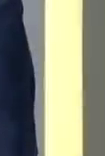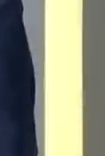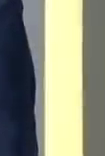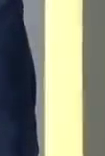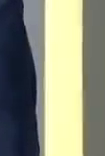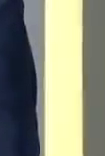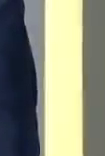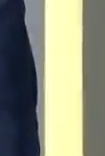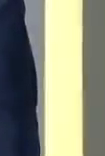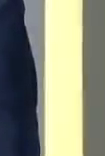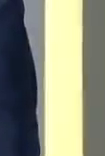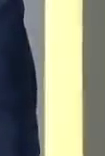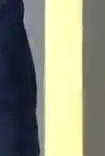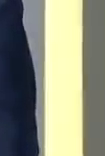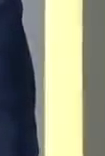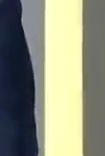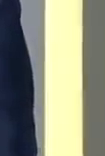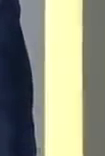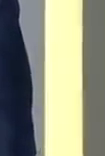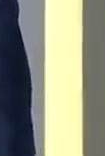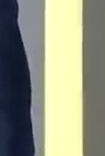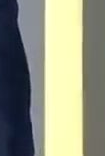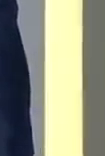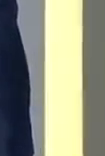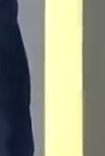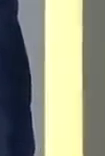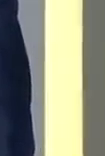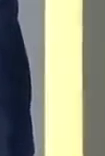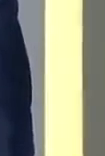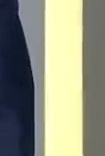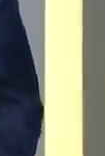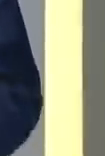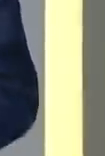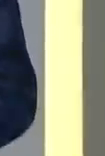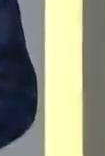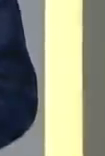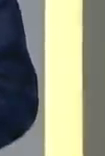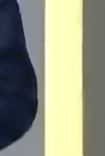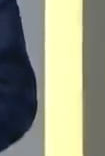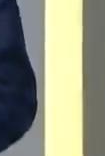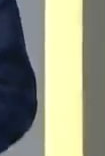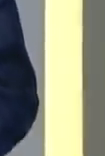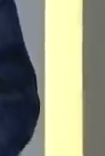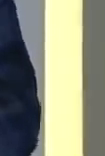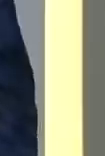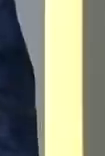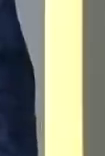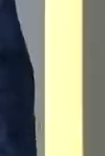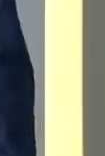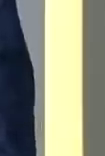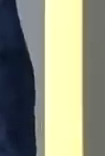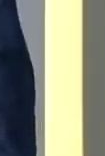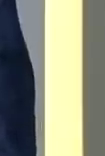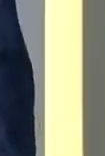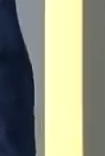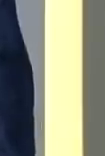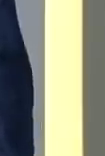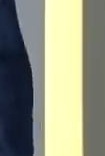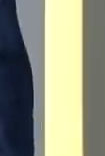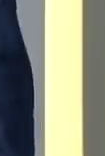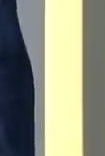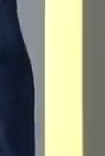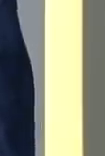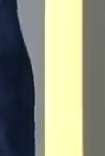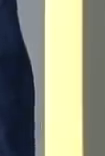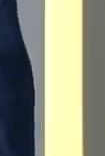bien transmisión especial del jefe de estado Nicolás Maduro Moros en reunión con la delegación de acompañantes obedeadores